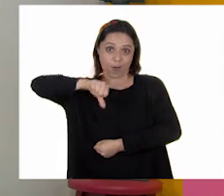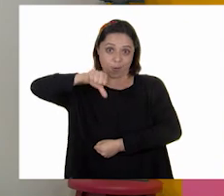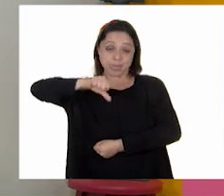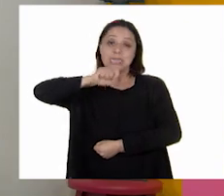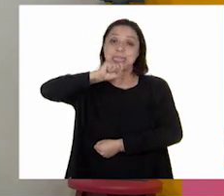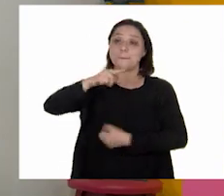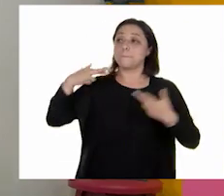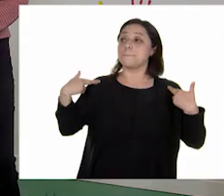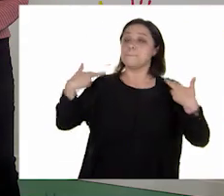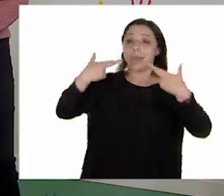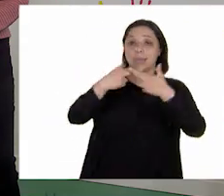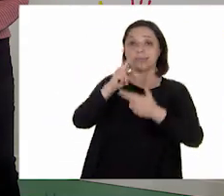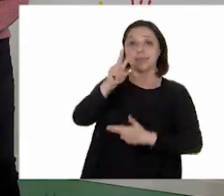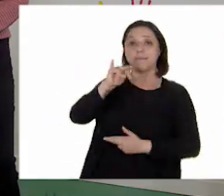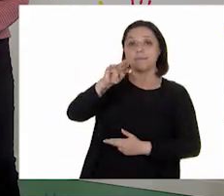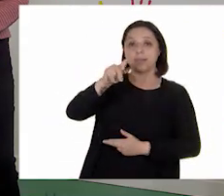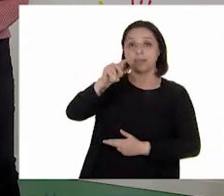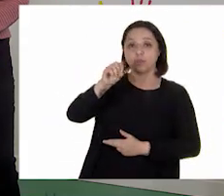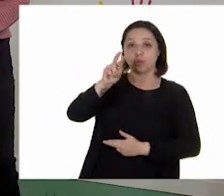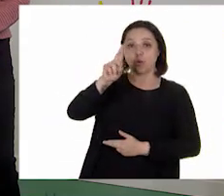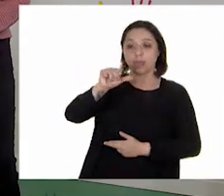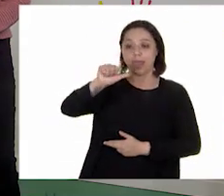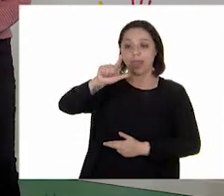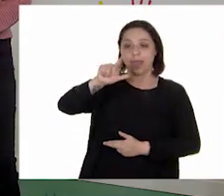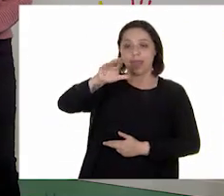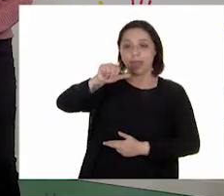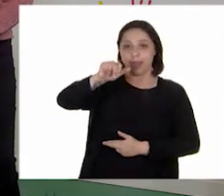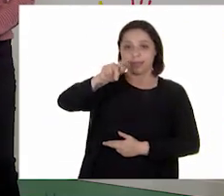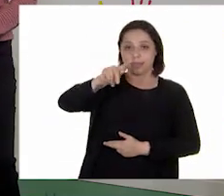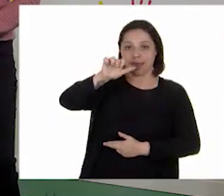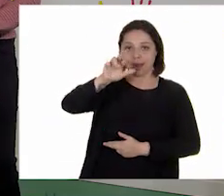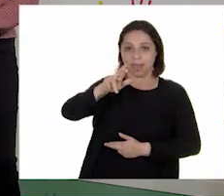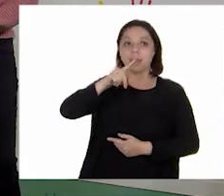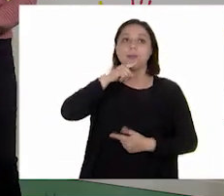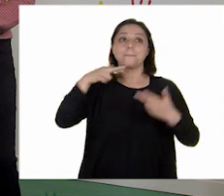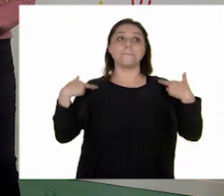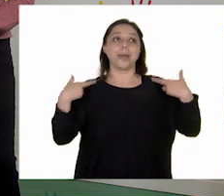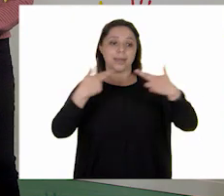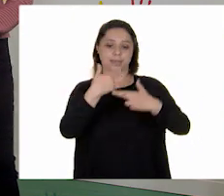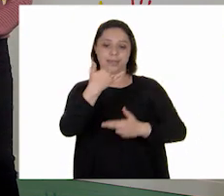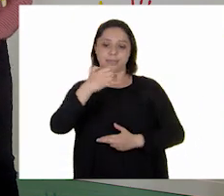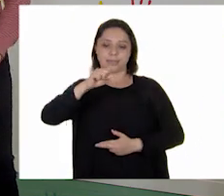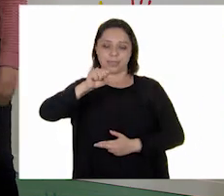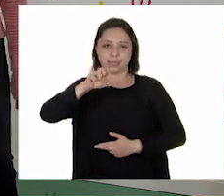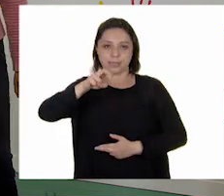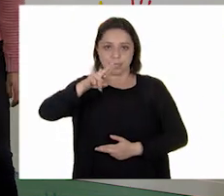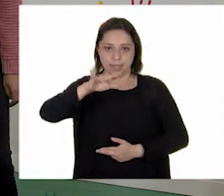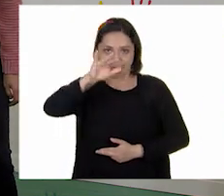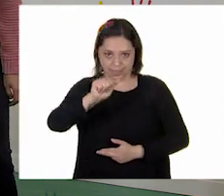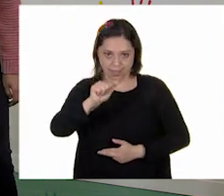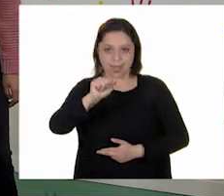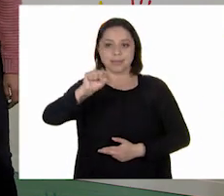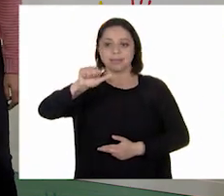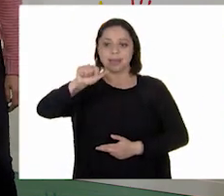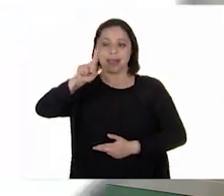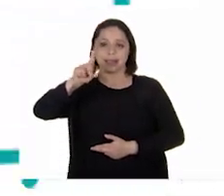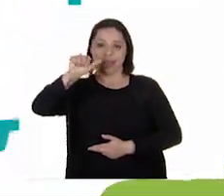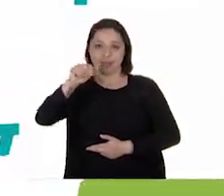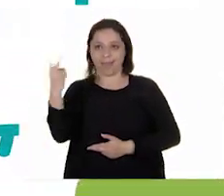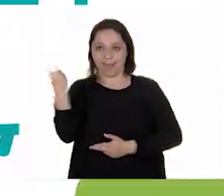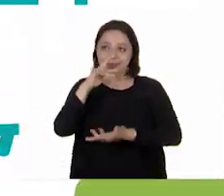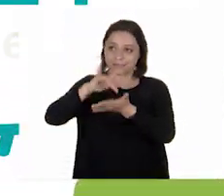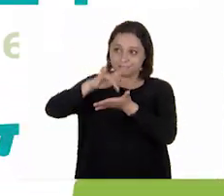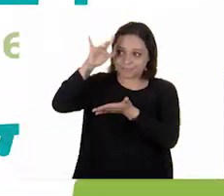la maestra Victoria Alcántara Navarrete y a la maestra Yesenia Saldaña Rodríguez. Y ahora